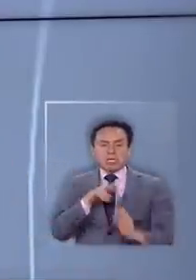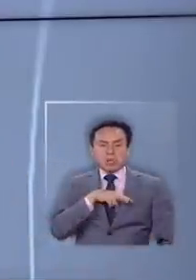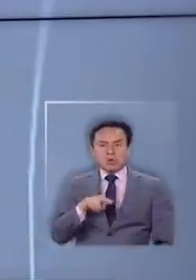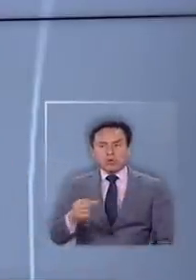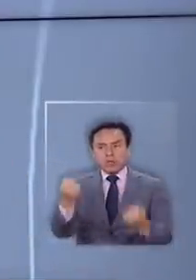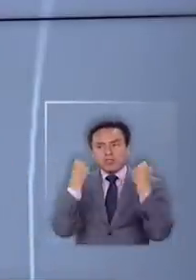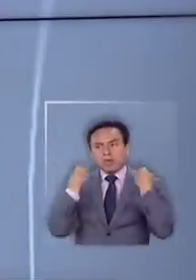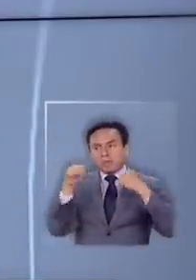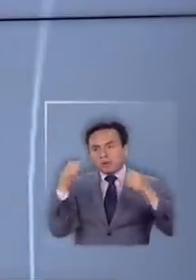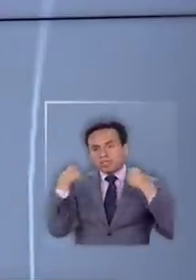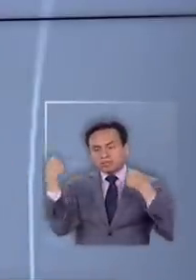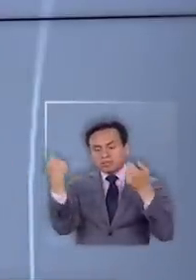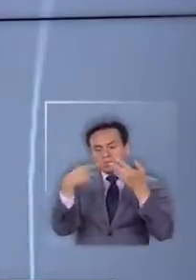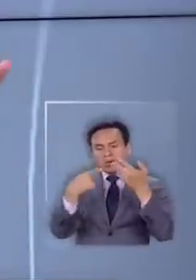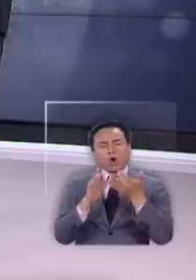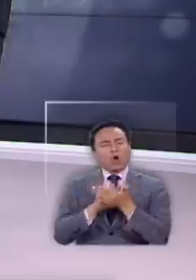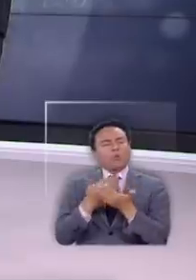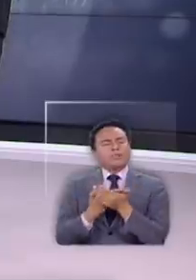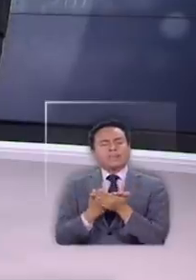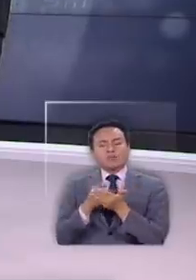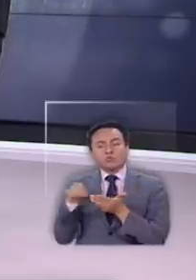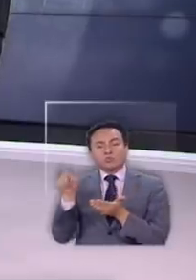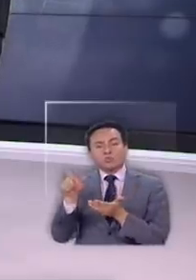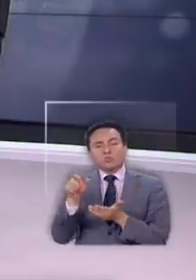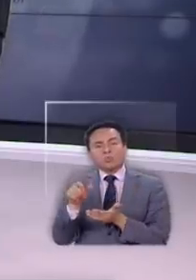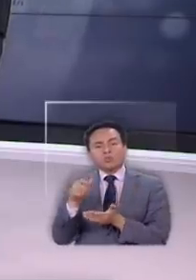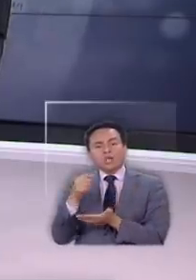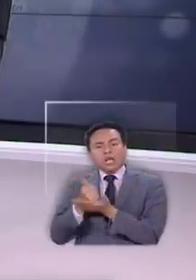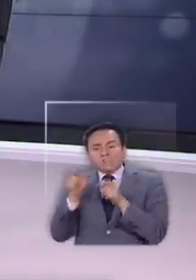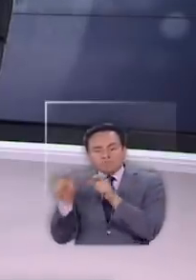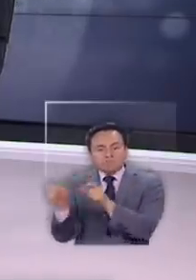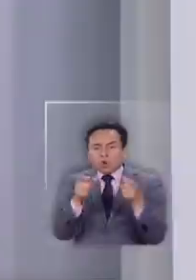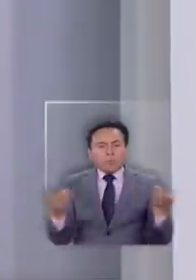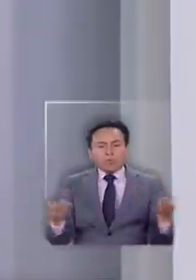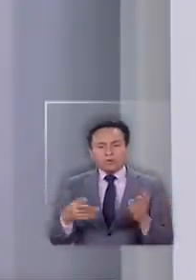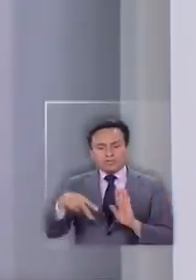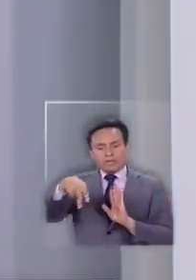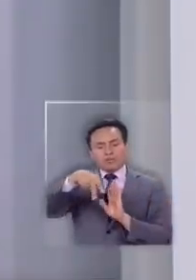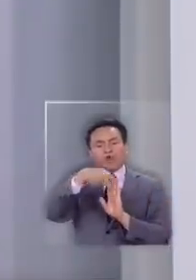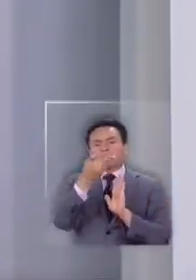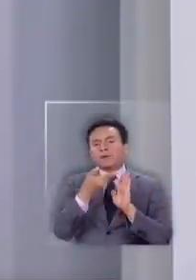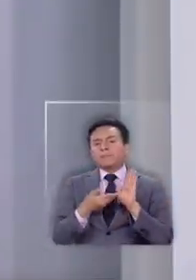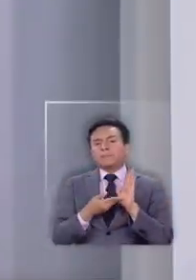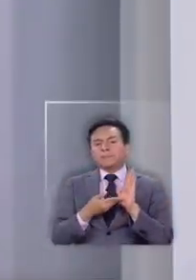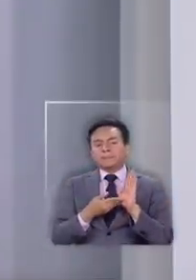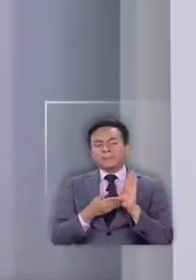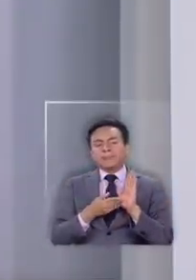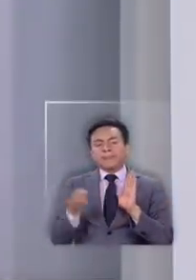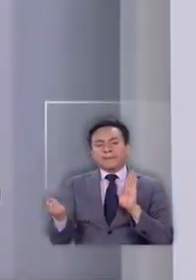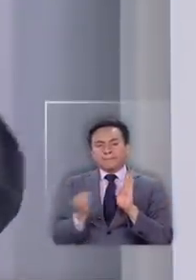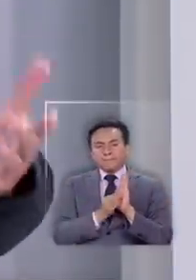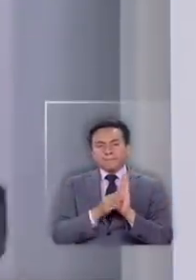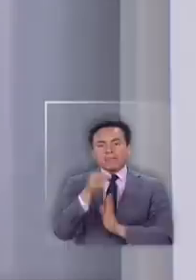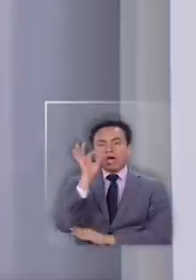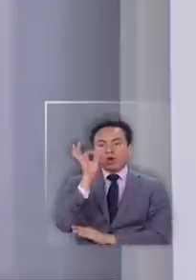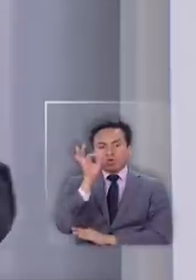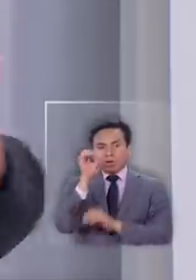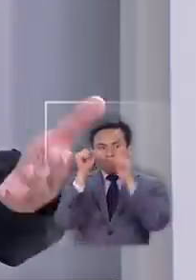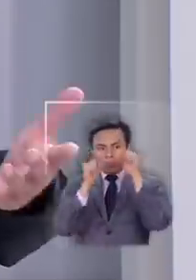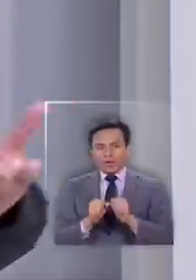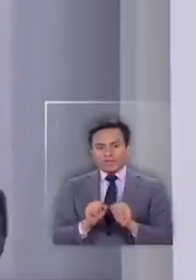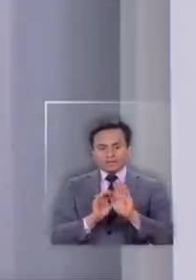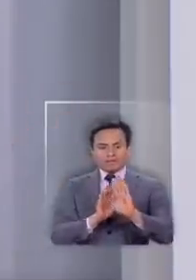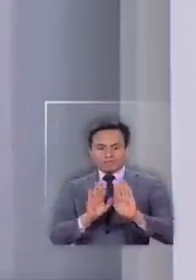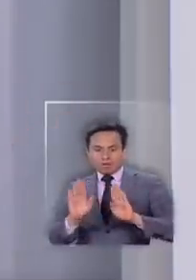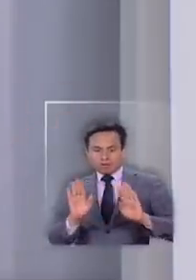Puede ser deportivas. ¿Cómo están fiscalizando ustedes esto? Claro, la norma estableció que se podían hacer reuniones tomando